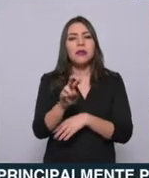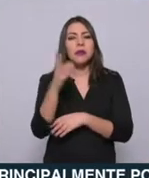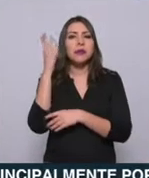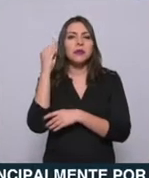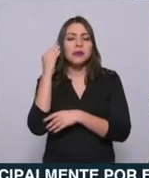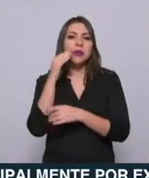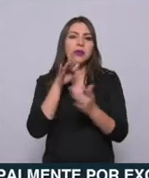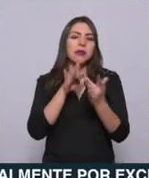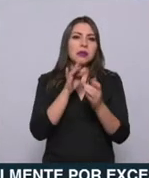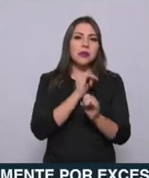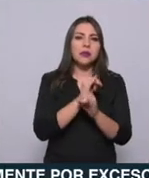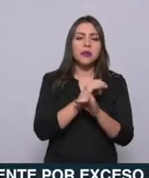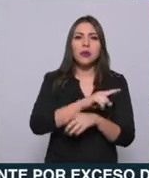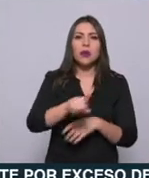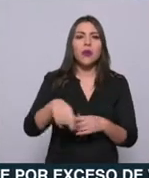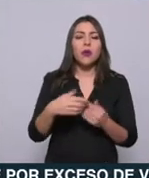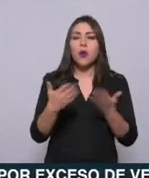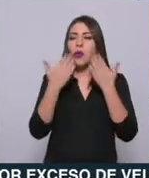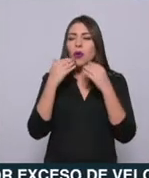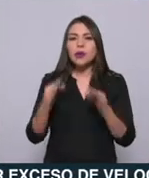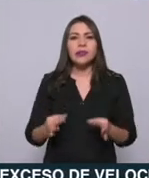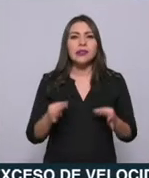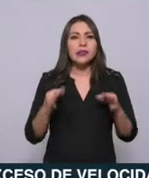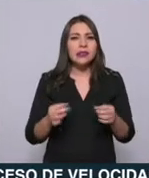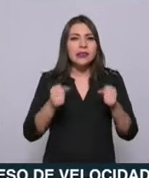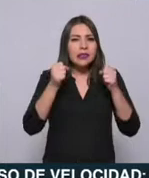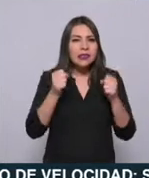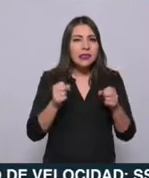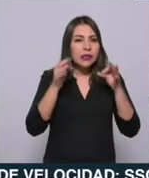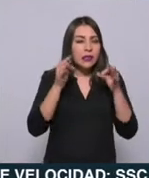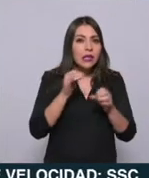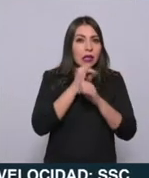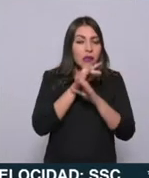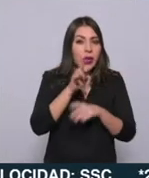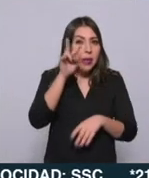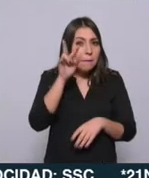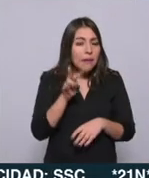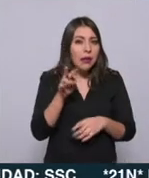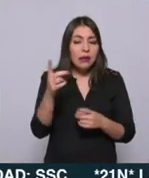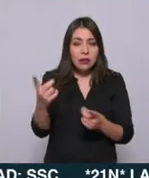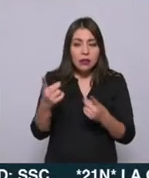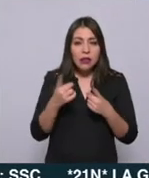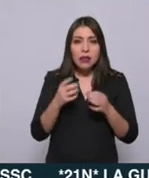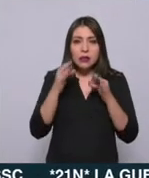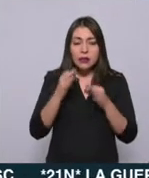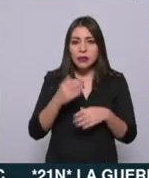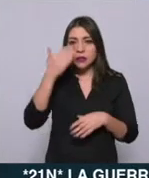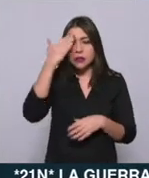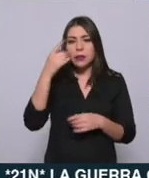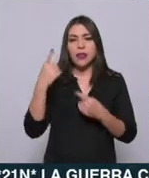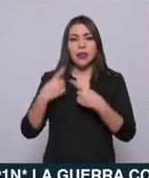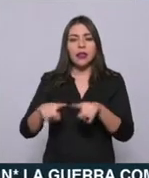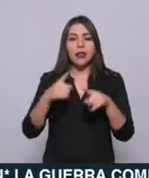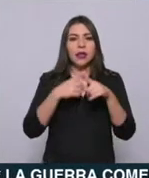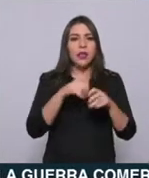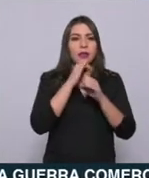No tenemos control sobre la autenticidad y la exactitud de la información que nos llega de las diferentes fuentes